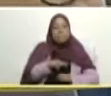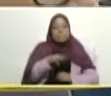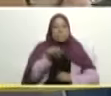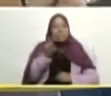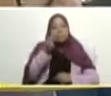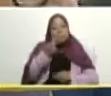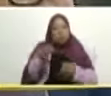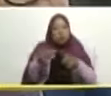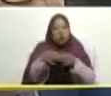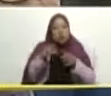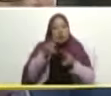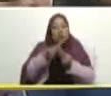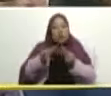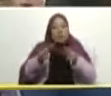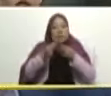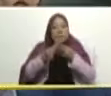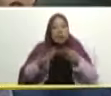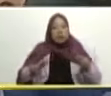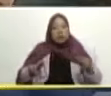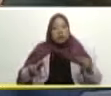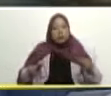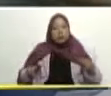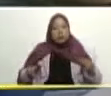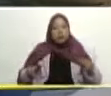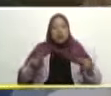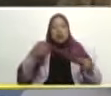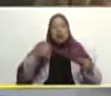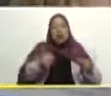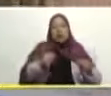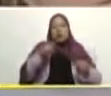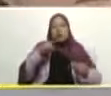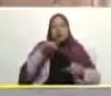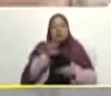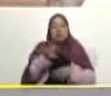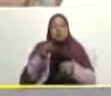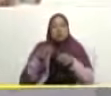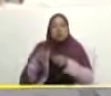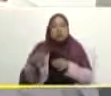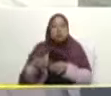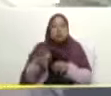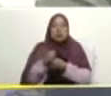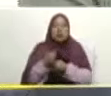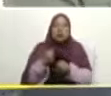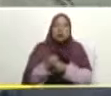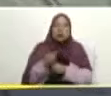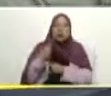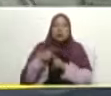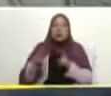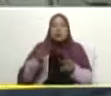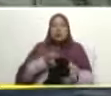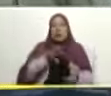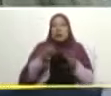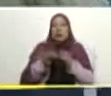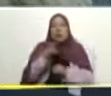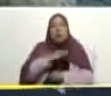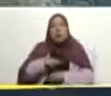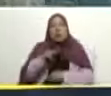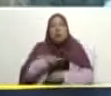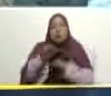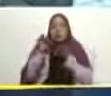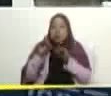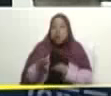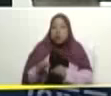paz eso fue una creación yo creé los cuadrantes de paz y después transformé la misión seguridad